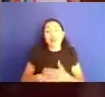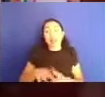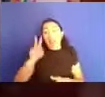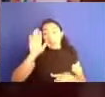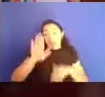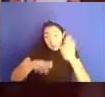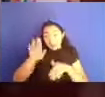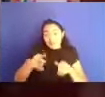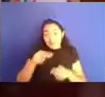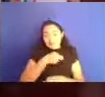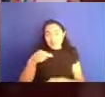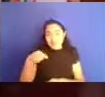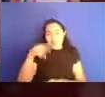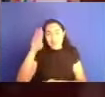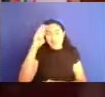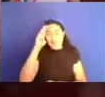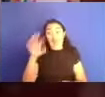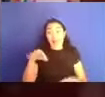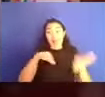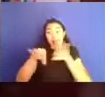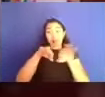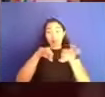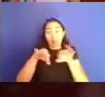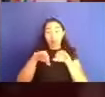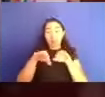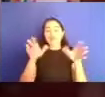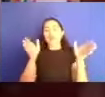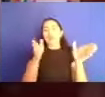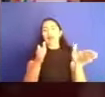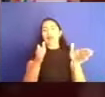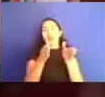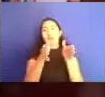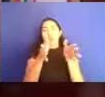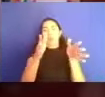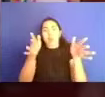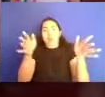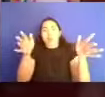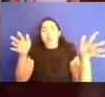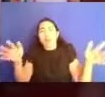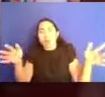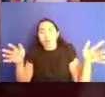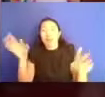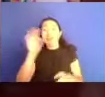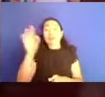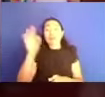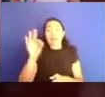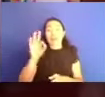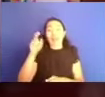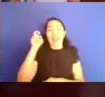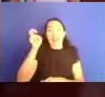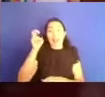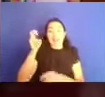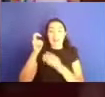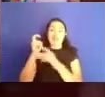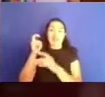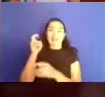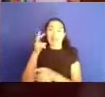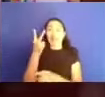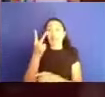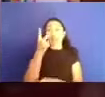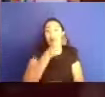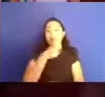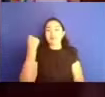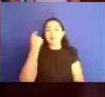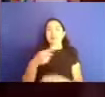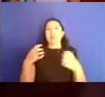la jornada de trabajo se alargó. Eh, esos dos horas que hacíamos en el transporte, pues, ahora las, las, este, pues, las